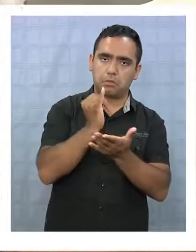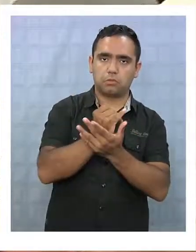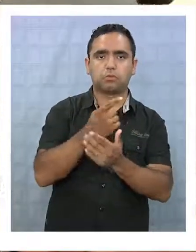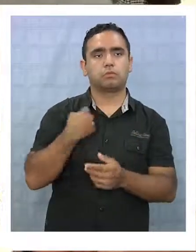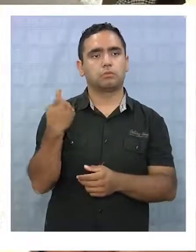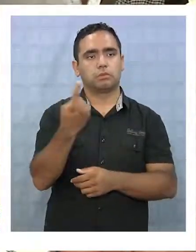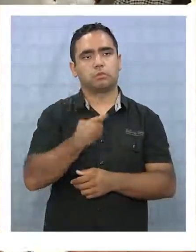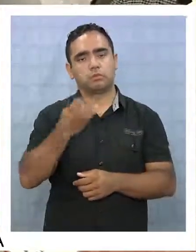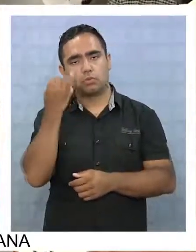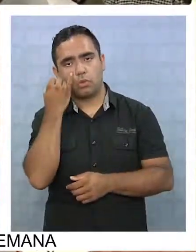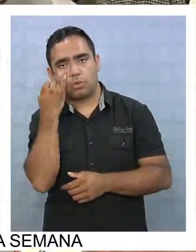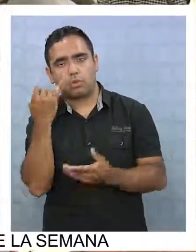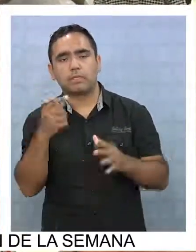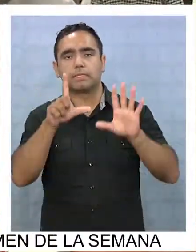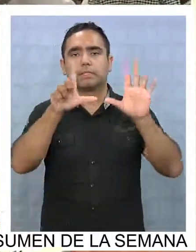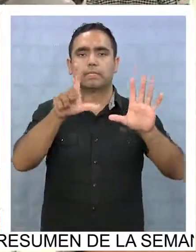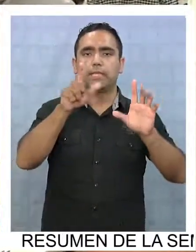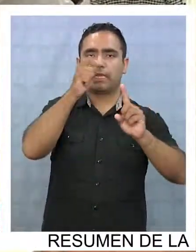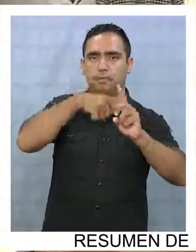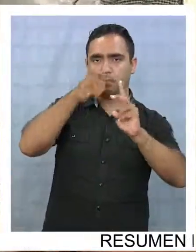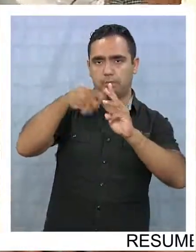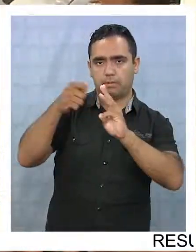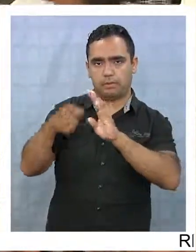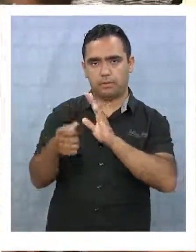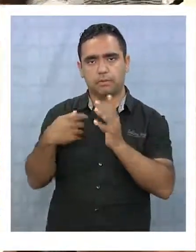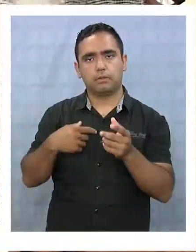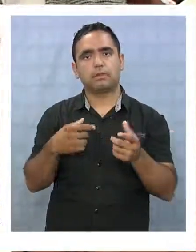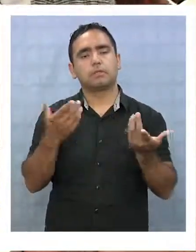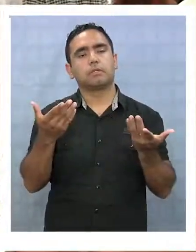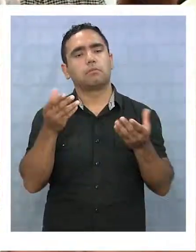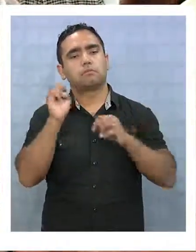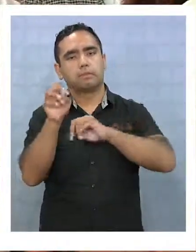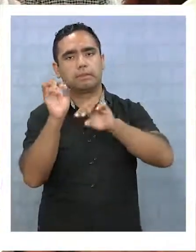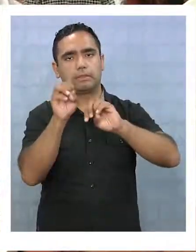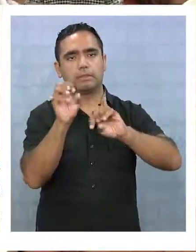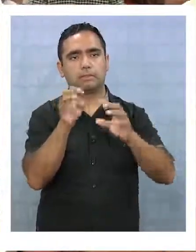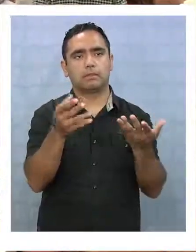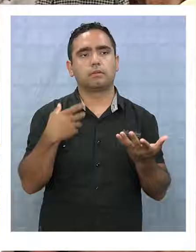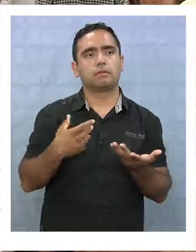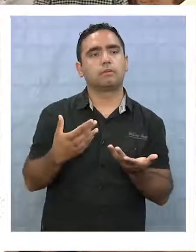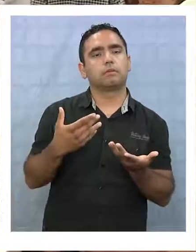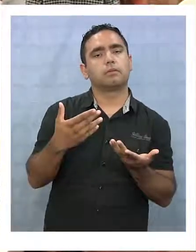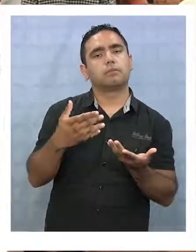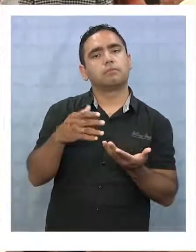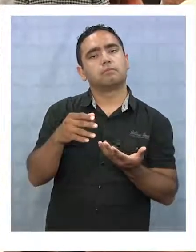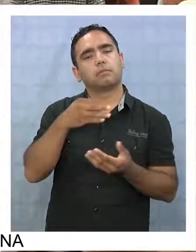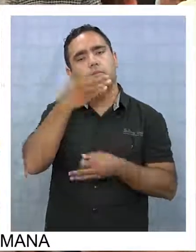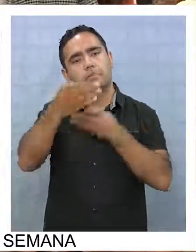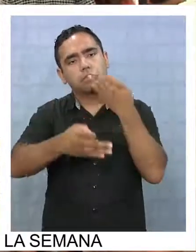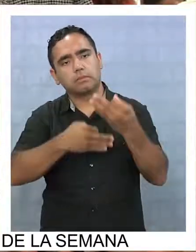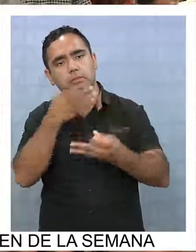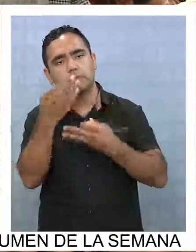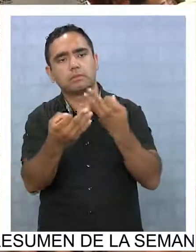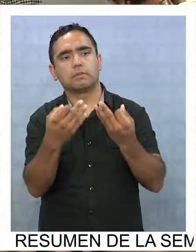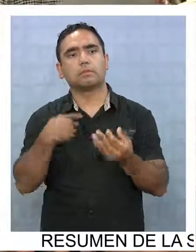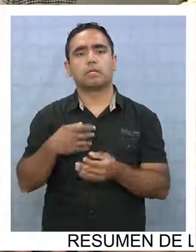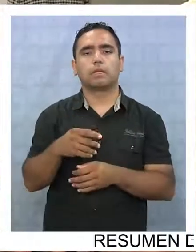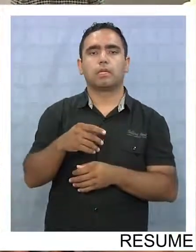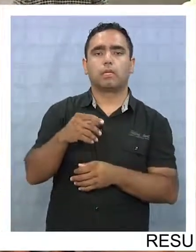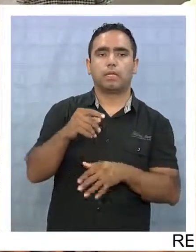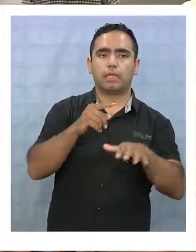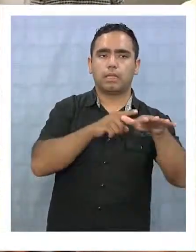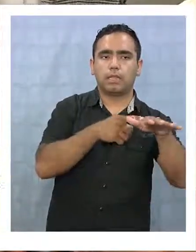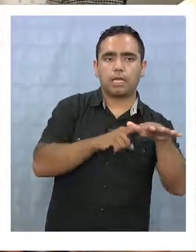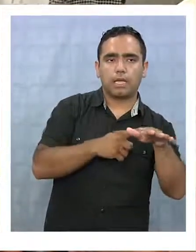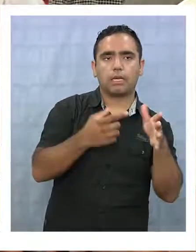formar en un proceso de capacitación por siete meses a ambas comunidades Caramucho y Pica, es más que lo que mencionábamos, en entregar un poco de técnicas